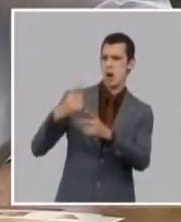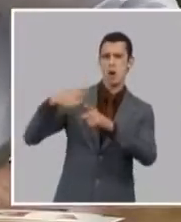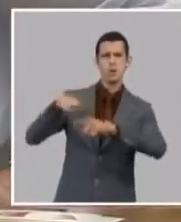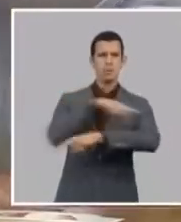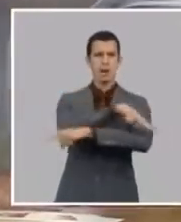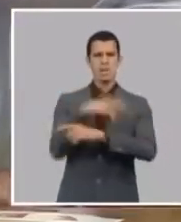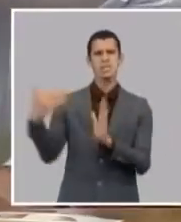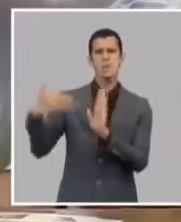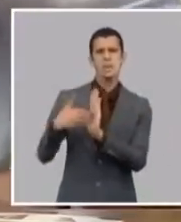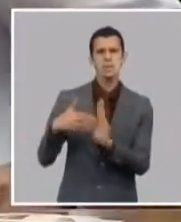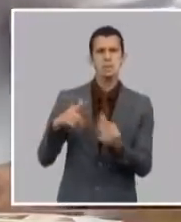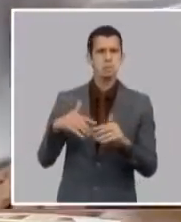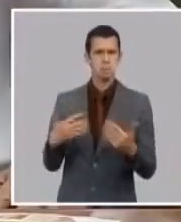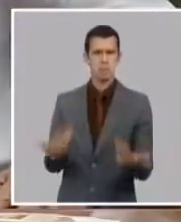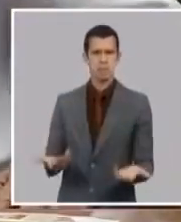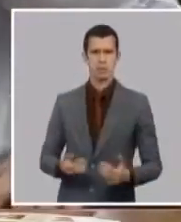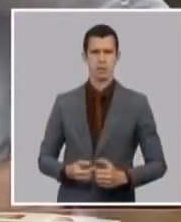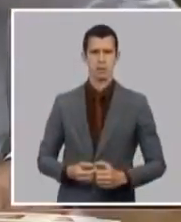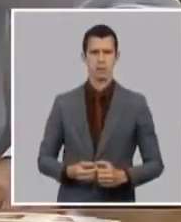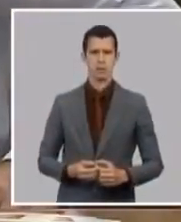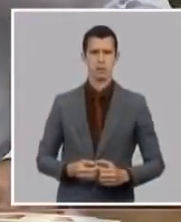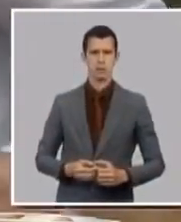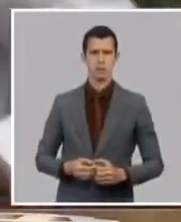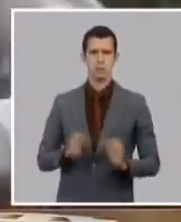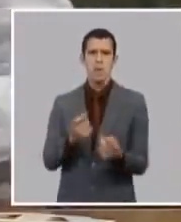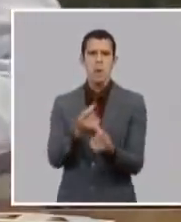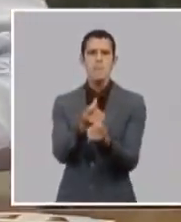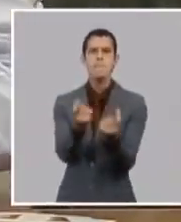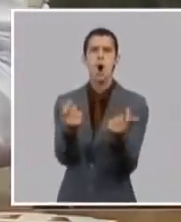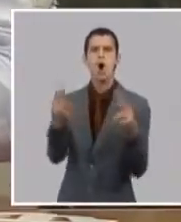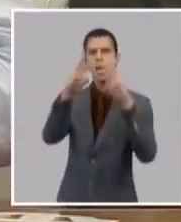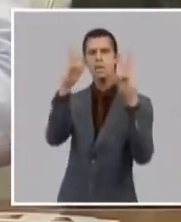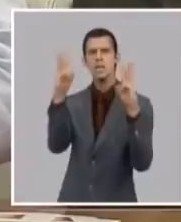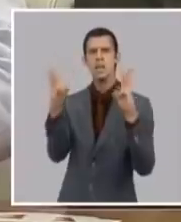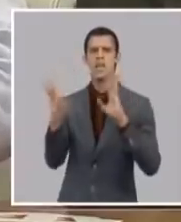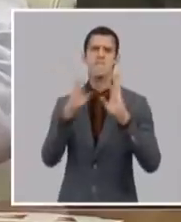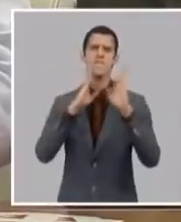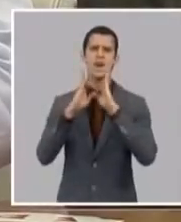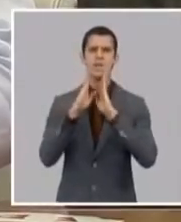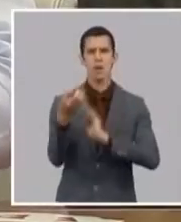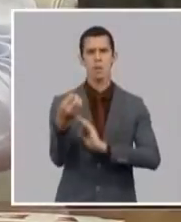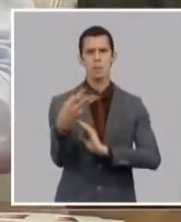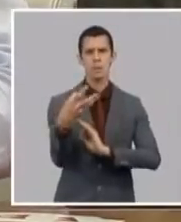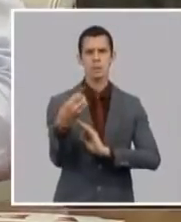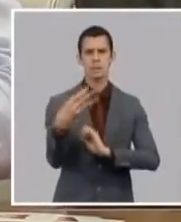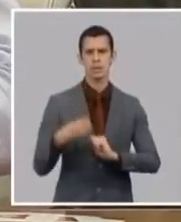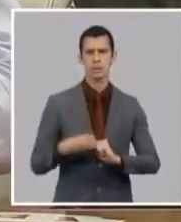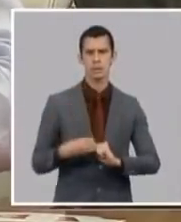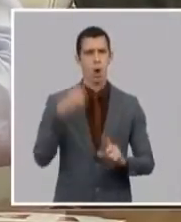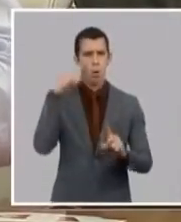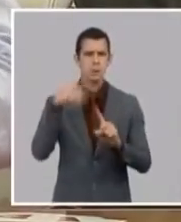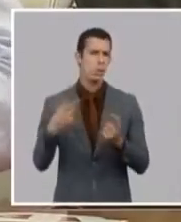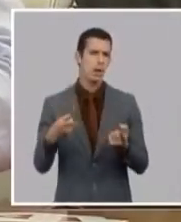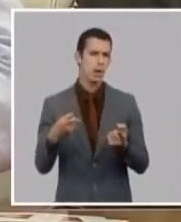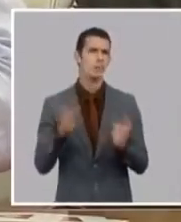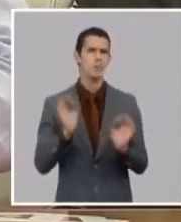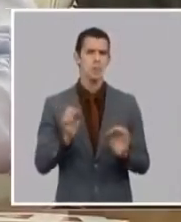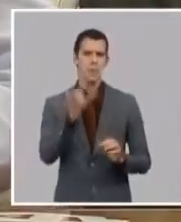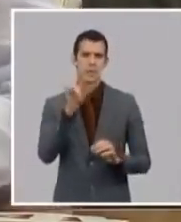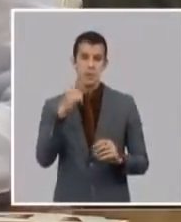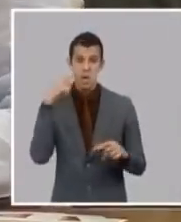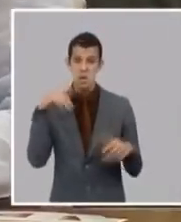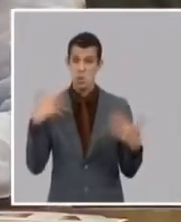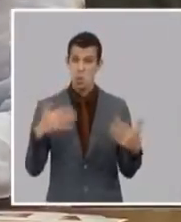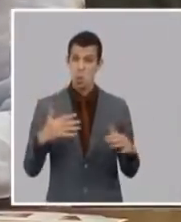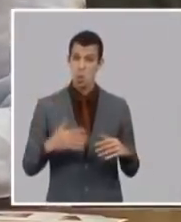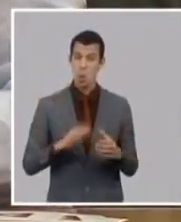una falsedad una calumnia y yo te digo que cuando se trabaja con conceptos y principios como esos que ellos